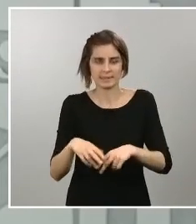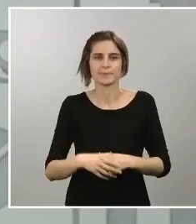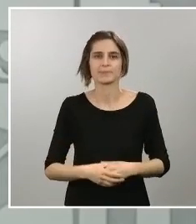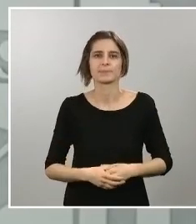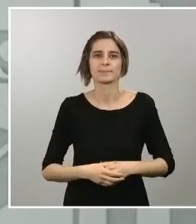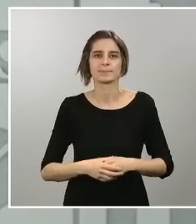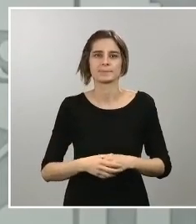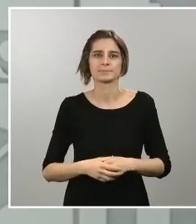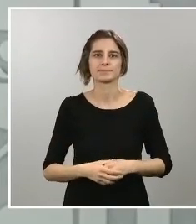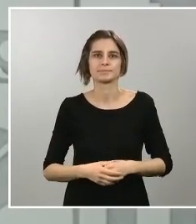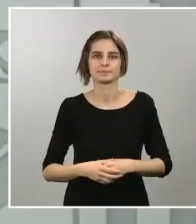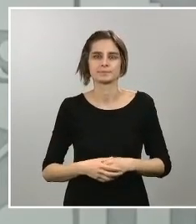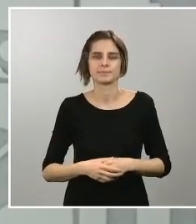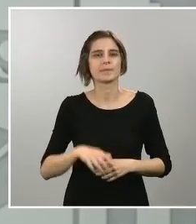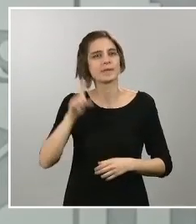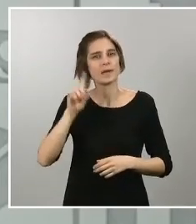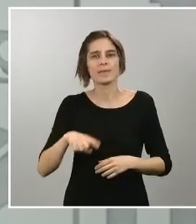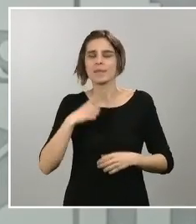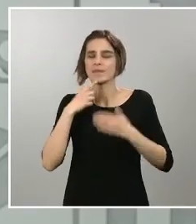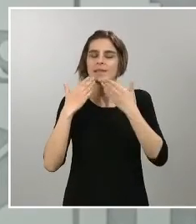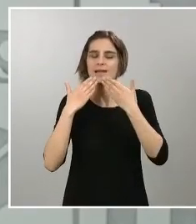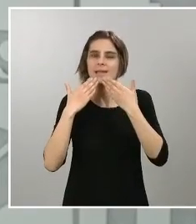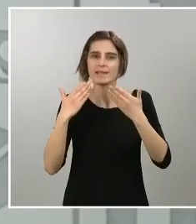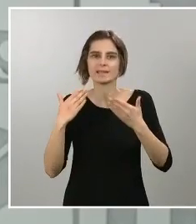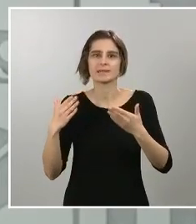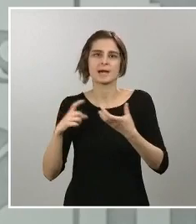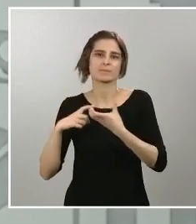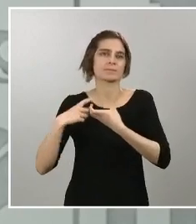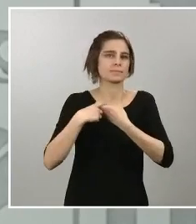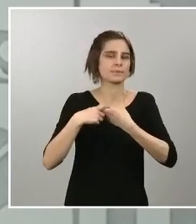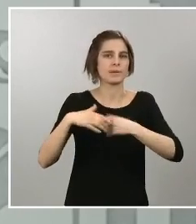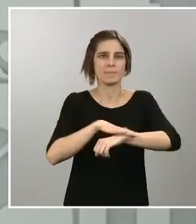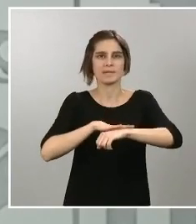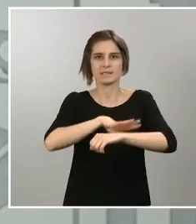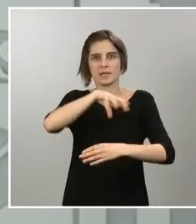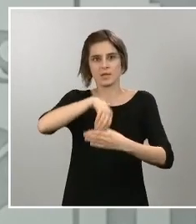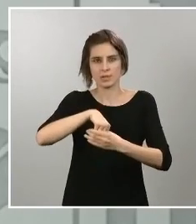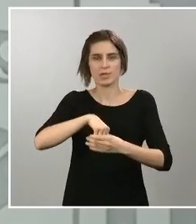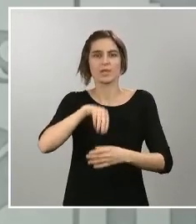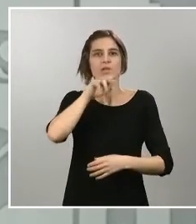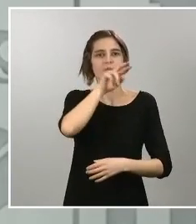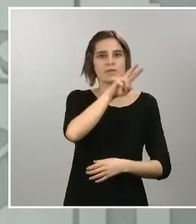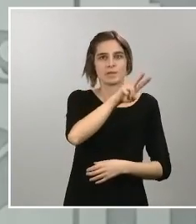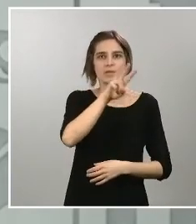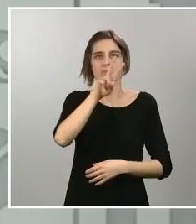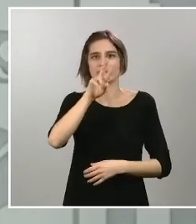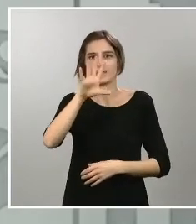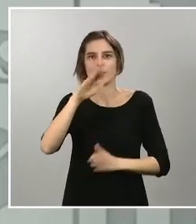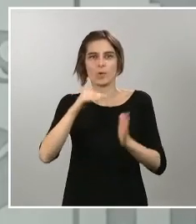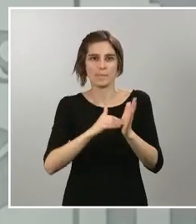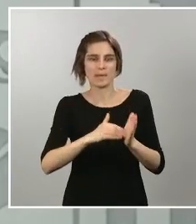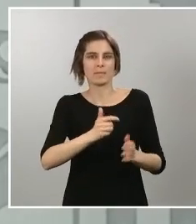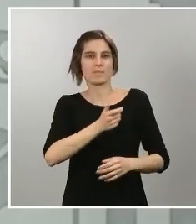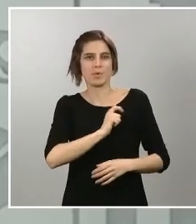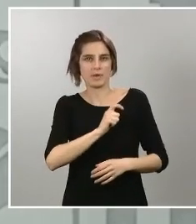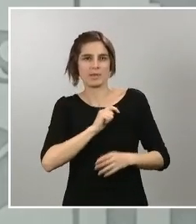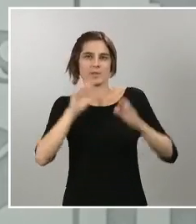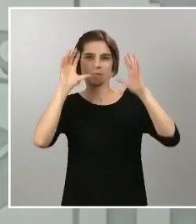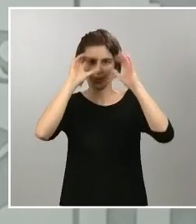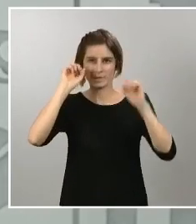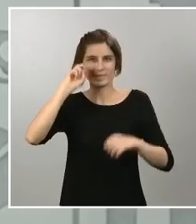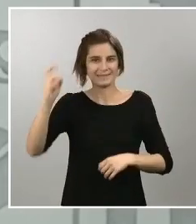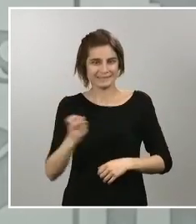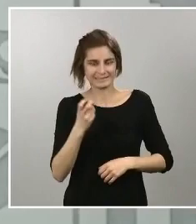del Ministerio del Interior más de 225.000 agentes que están trabajando en nuestras calles en nuestras ciudades